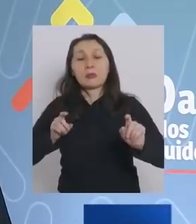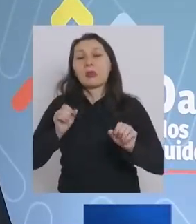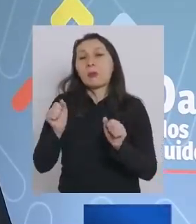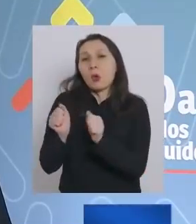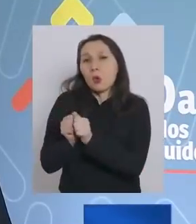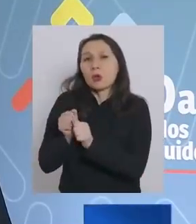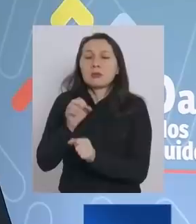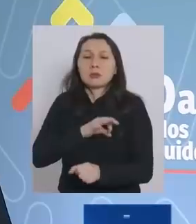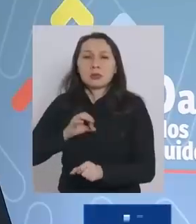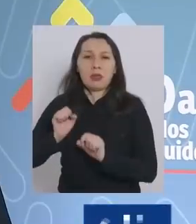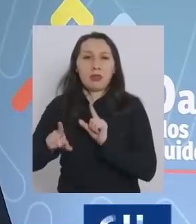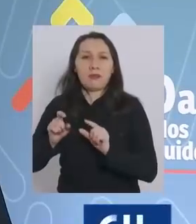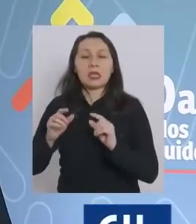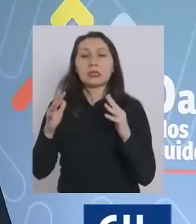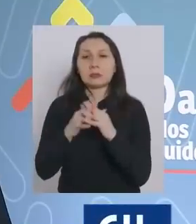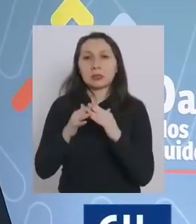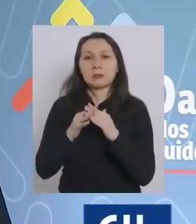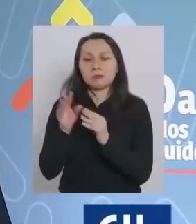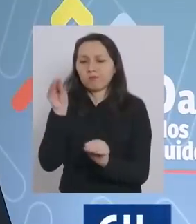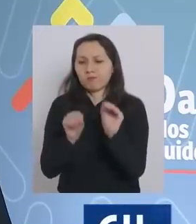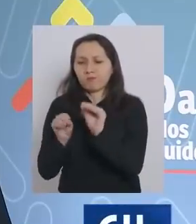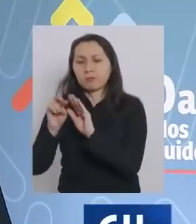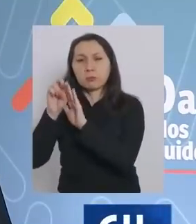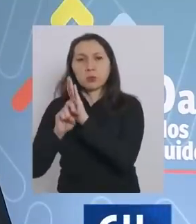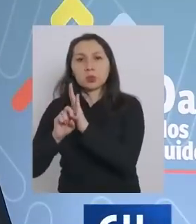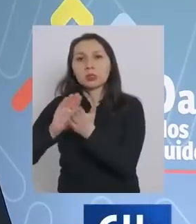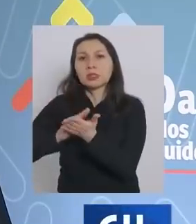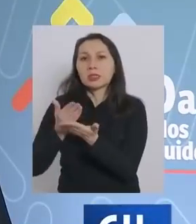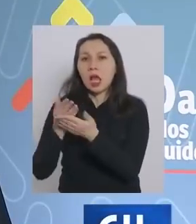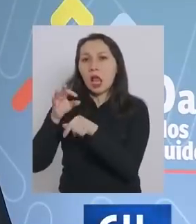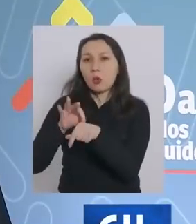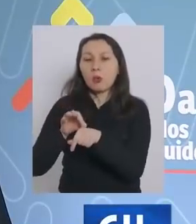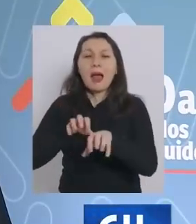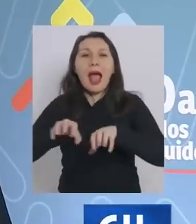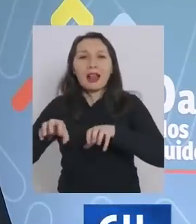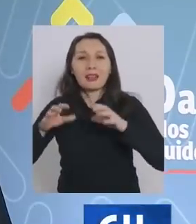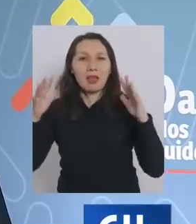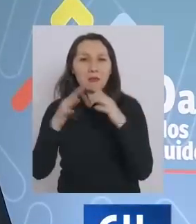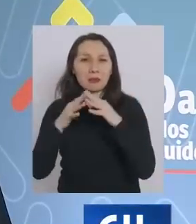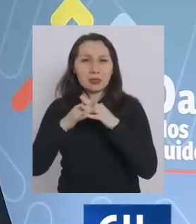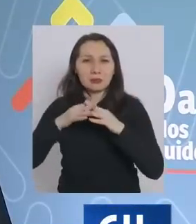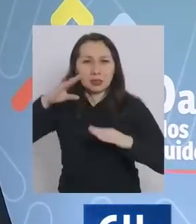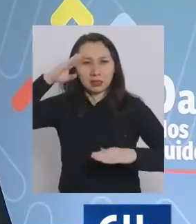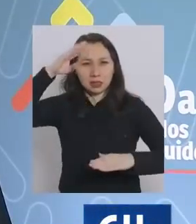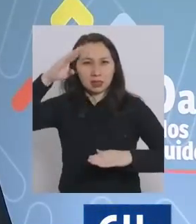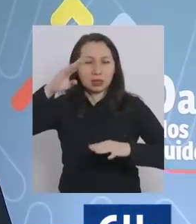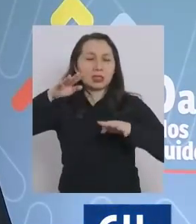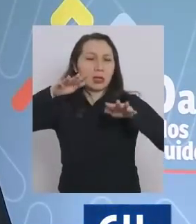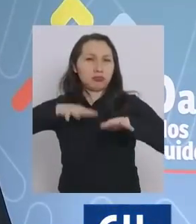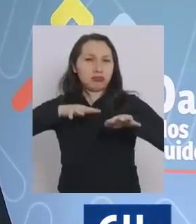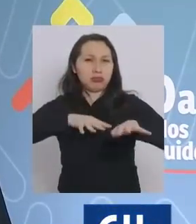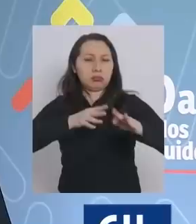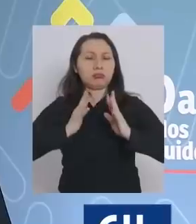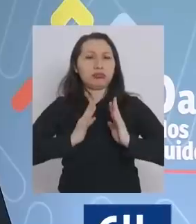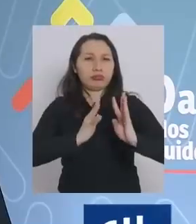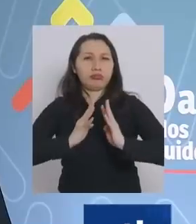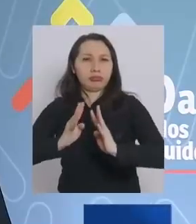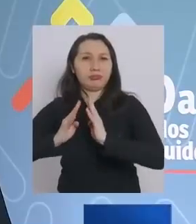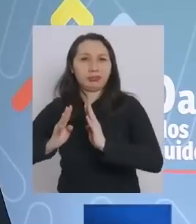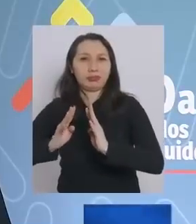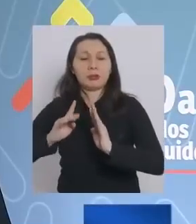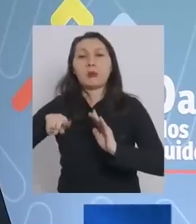Ministerio de Defensa el Ejército un protocolo sanitario para la actividad militar para la actividad de la parada de